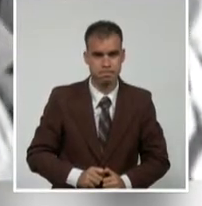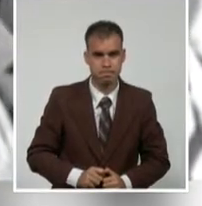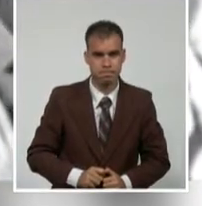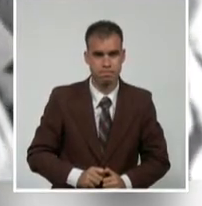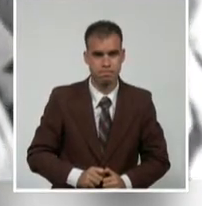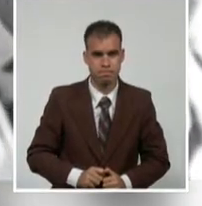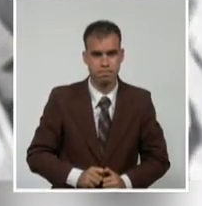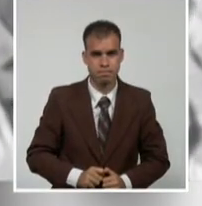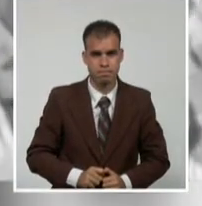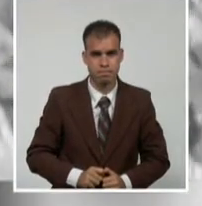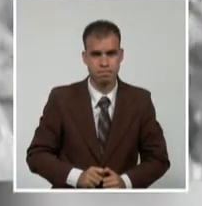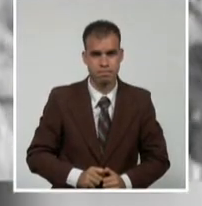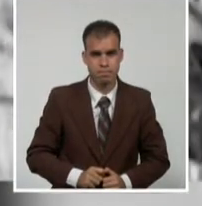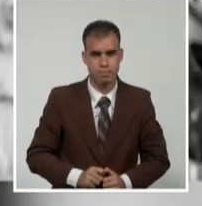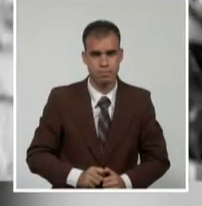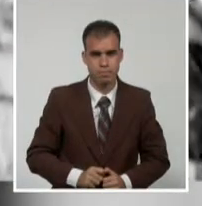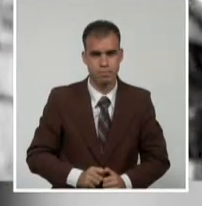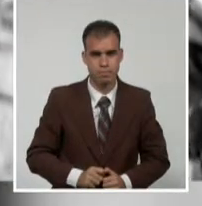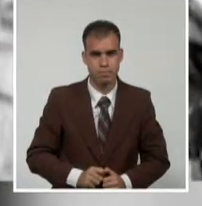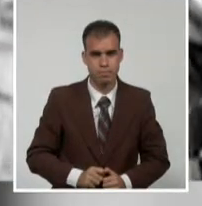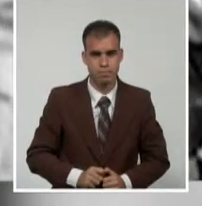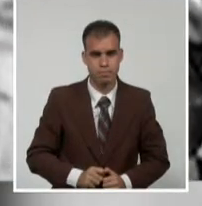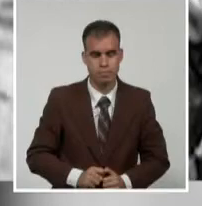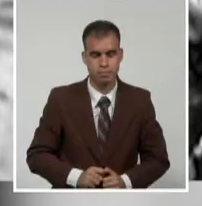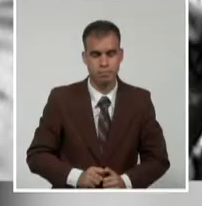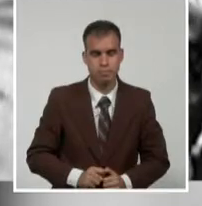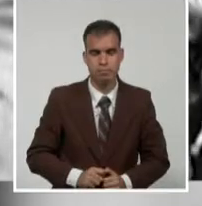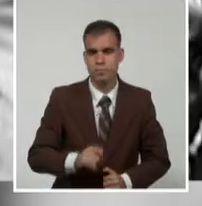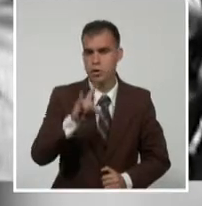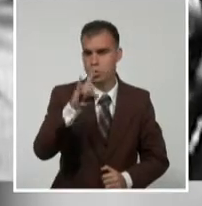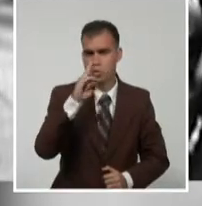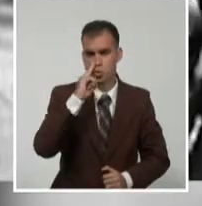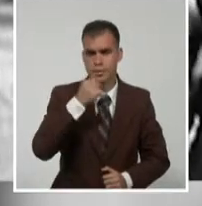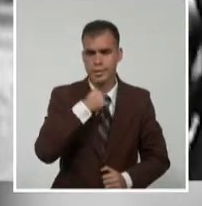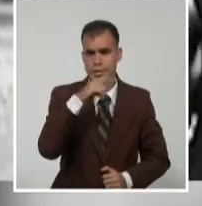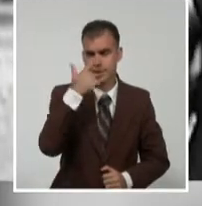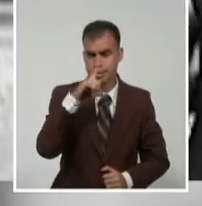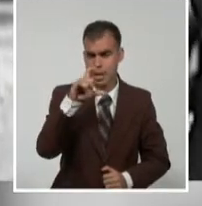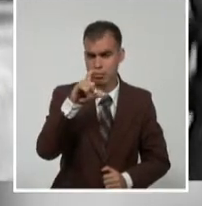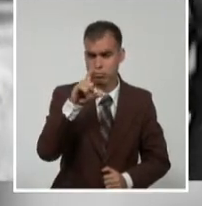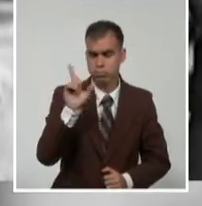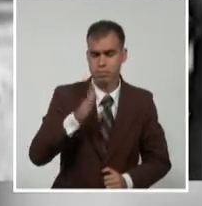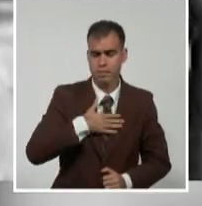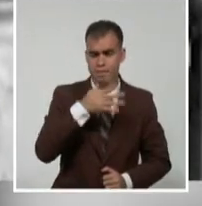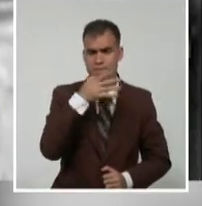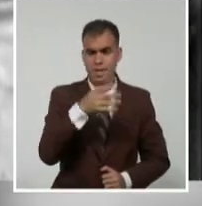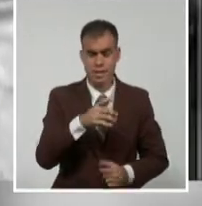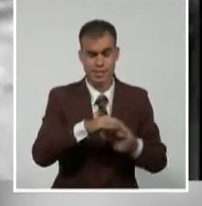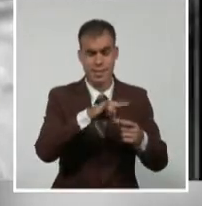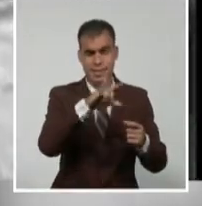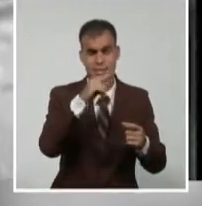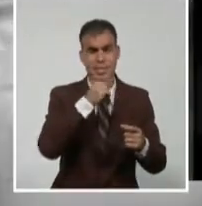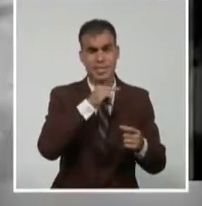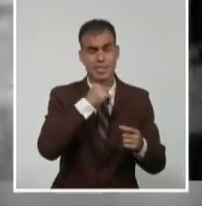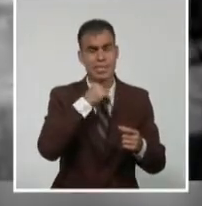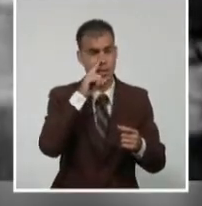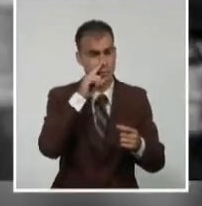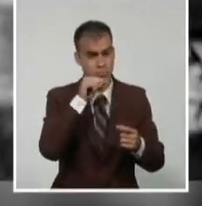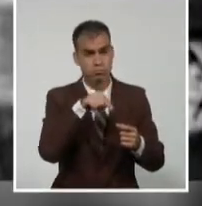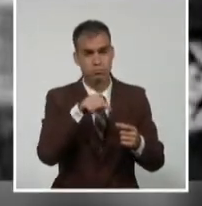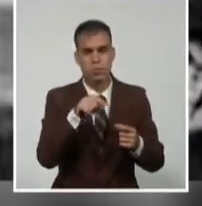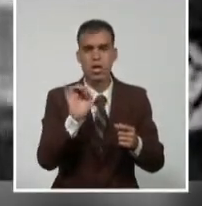La UNIAC de Fidel y Guillén, la de los grandes intelectuales y artistas cubanos, la que fue pilar del acto